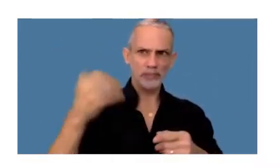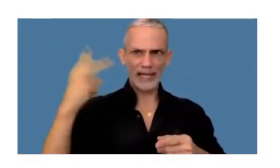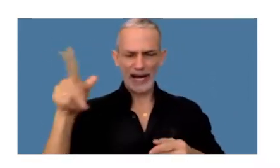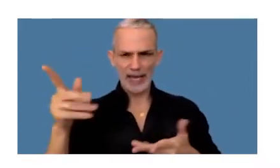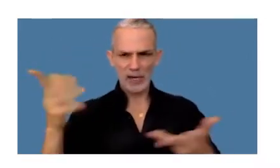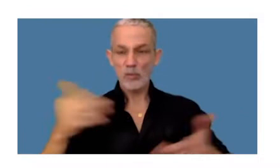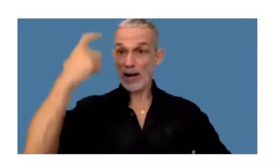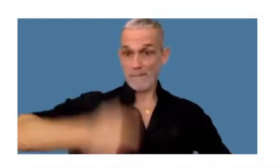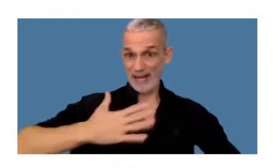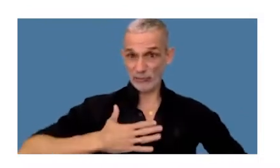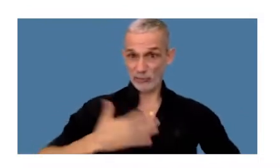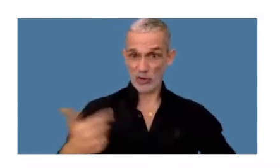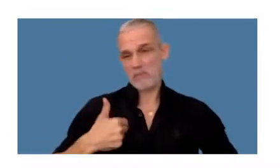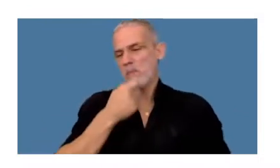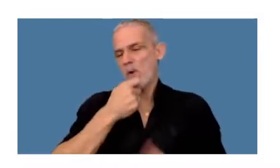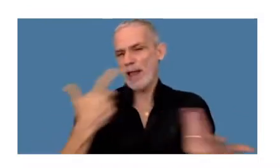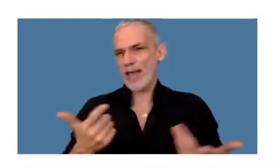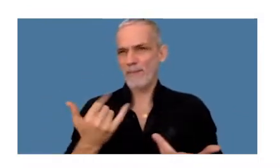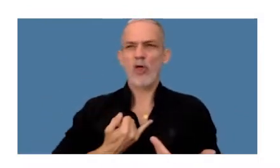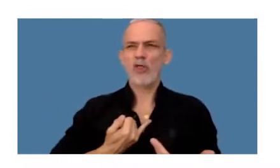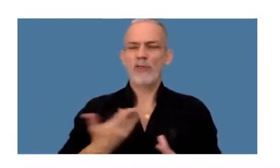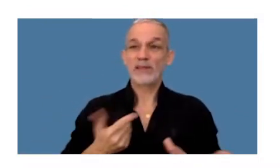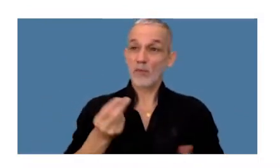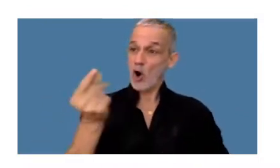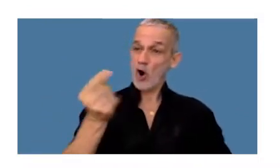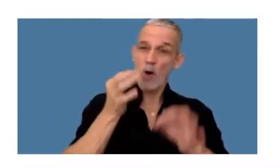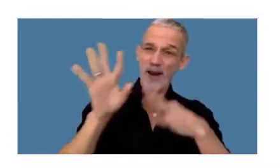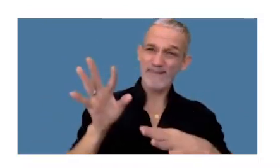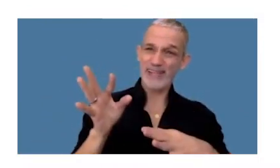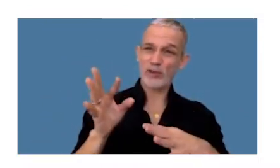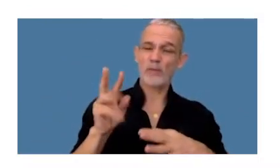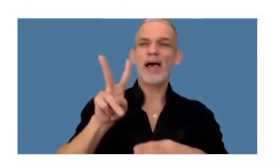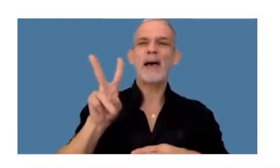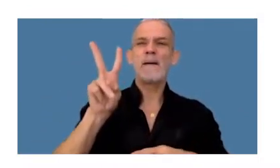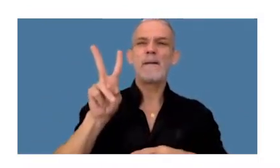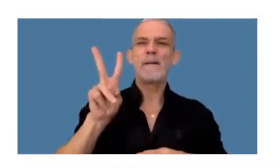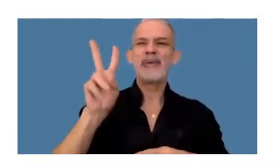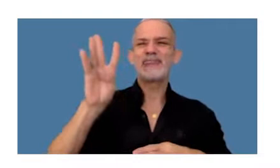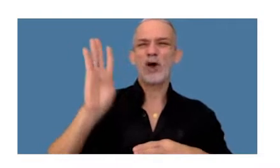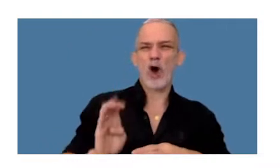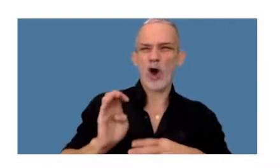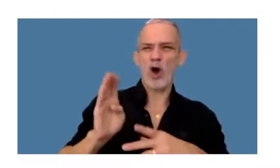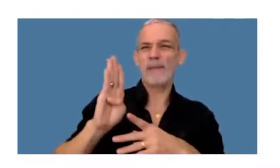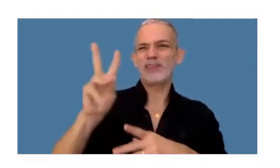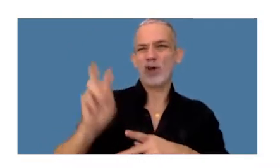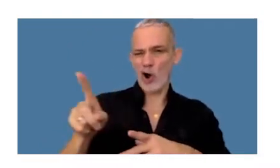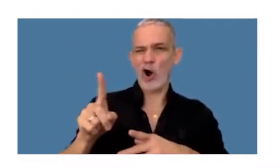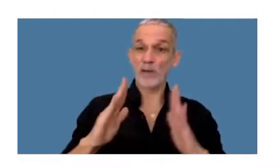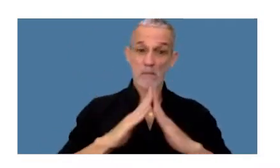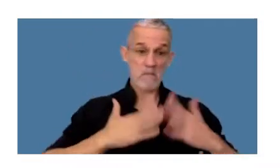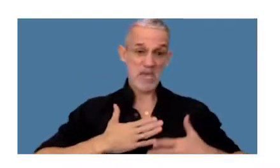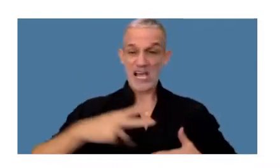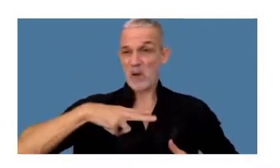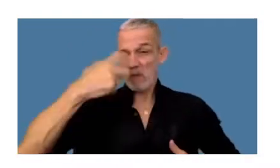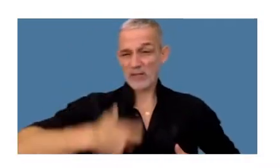una persona que está por ejemplo comprando y vendiendo bitcoin en forma habitual y a título oneroso desde su domicilio